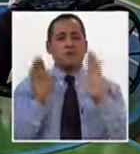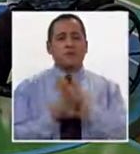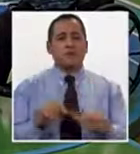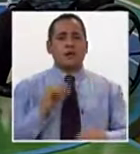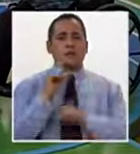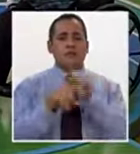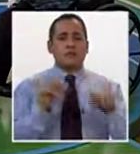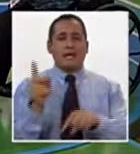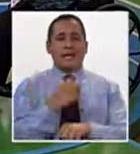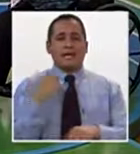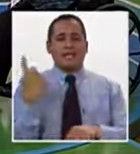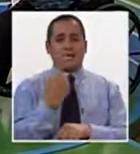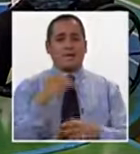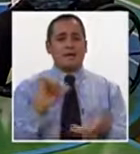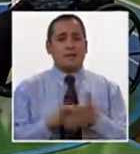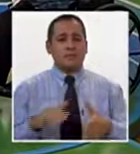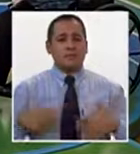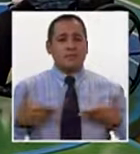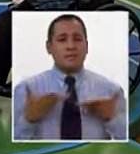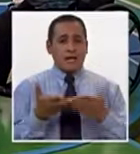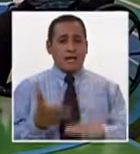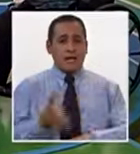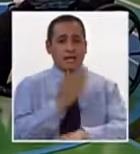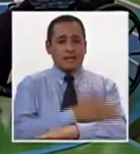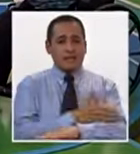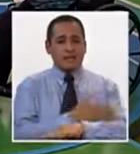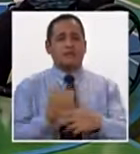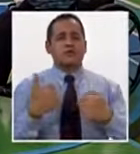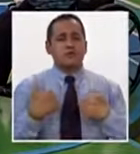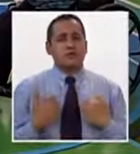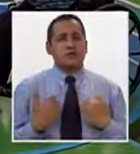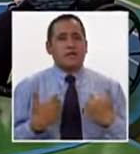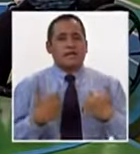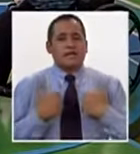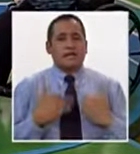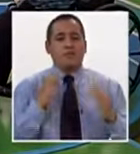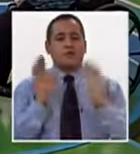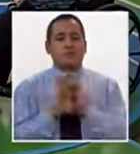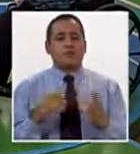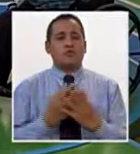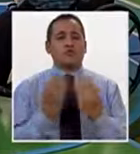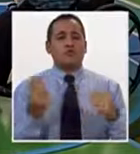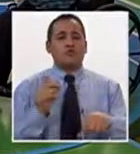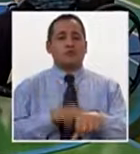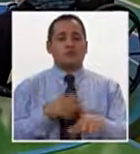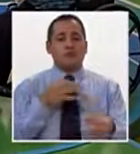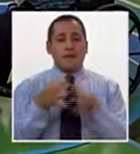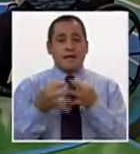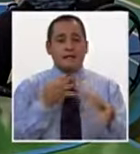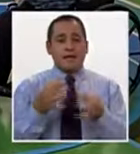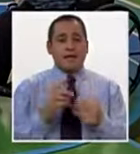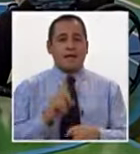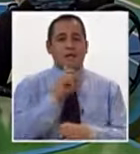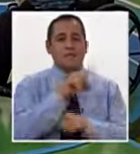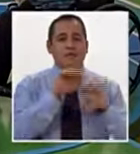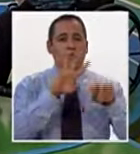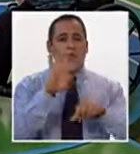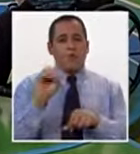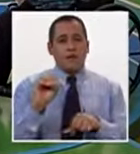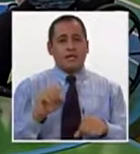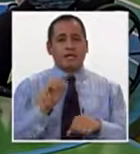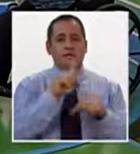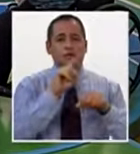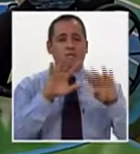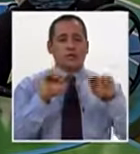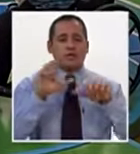una encuesta a nivel nacional que pudo haberse realizado antes? Sí, yo tendría mucho tiempo para explicar. En el 1940, en el